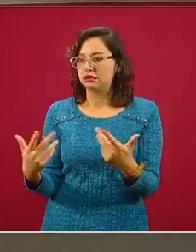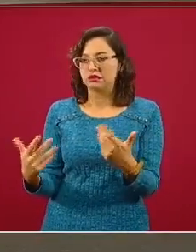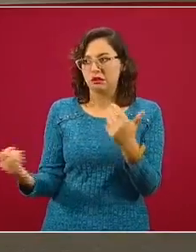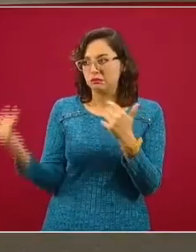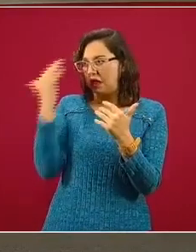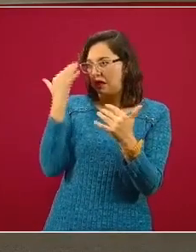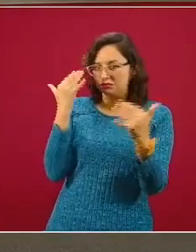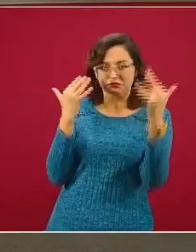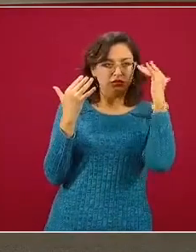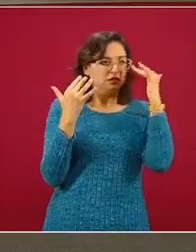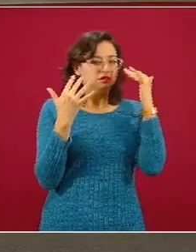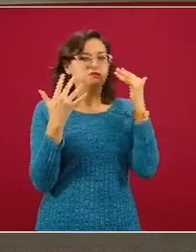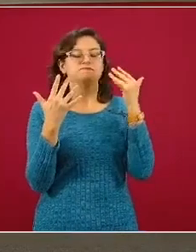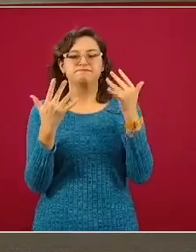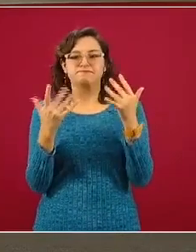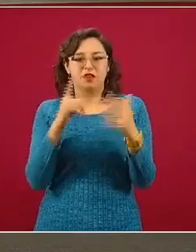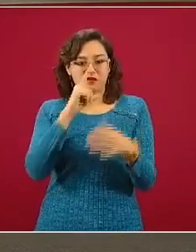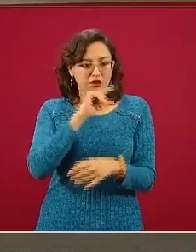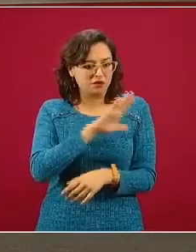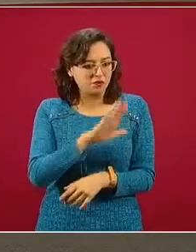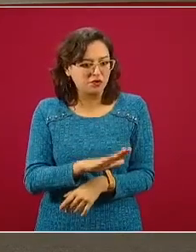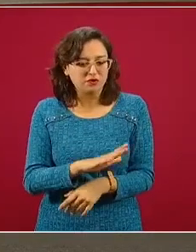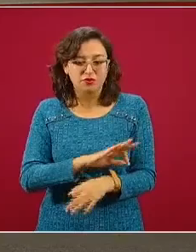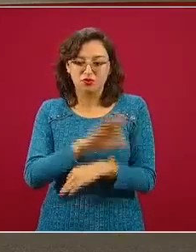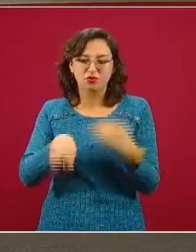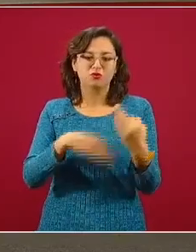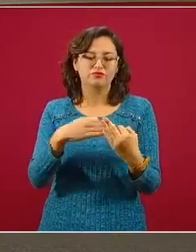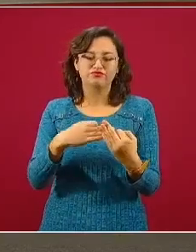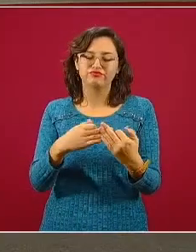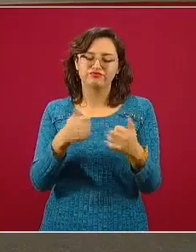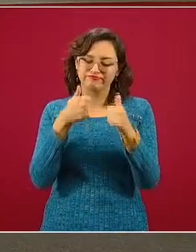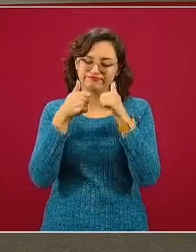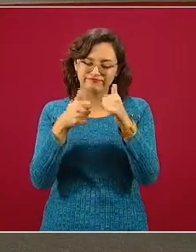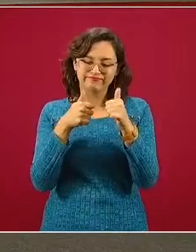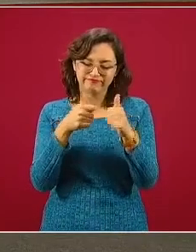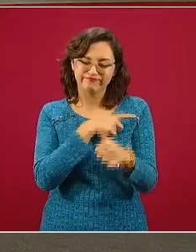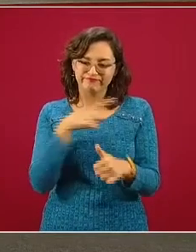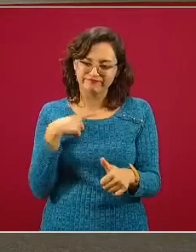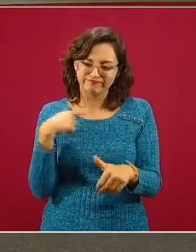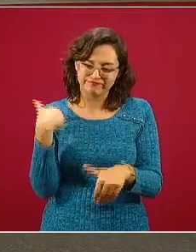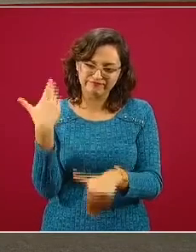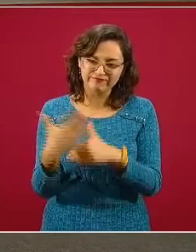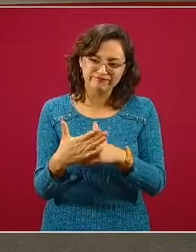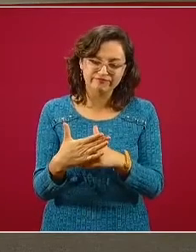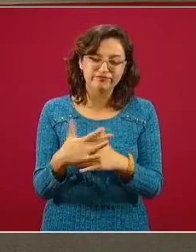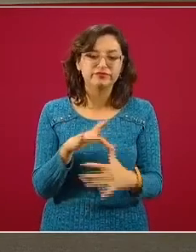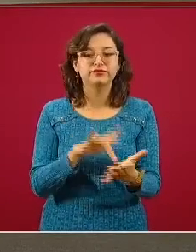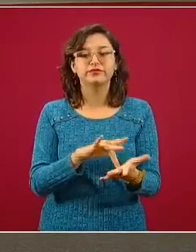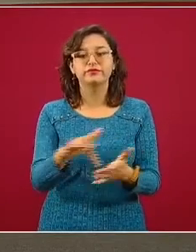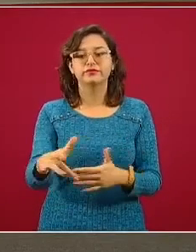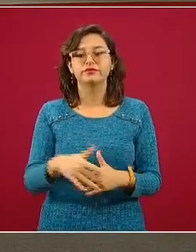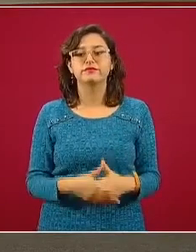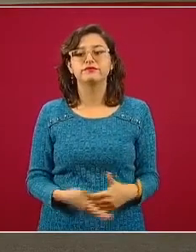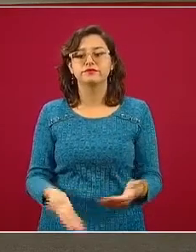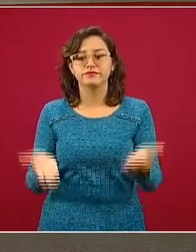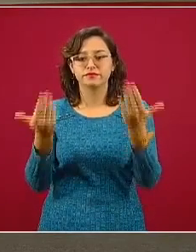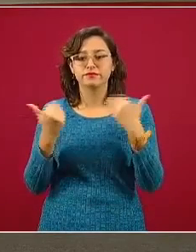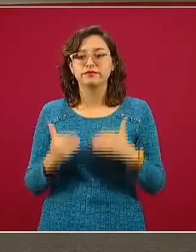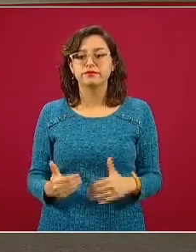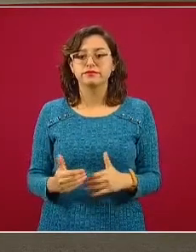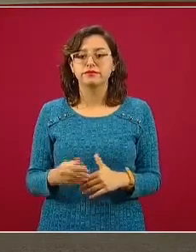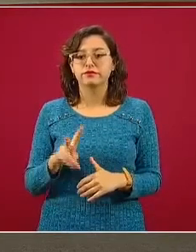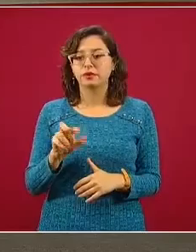queridos. Muchas gracias. Vamos con Ileana Verónica Zumpano Morales.